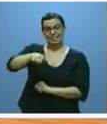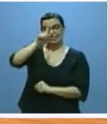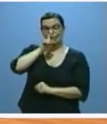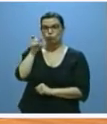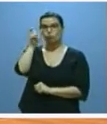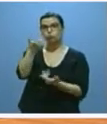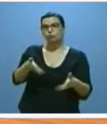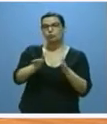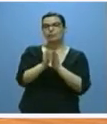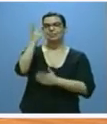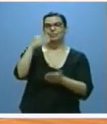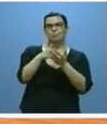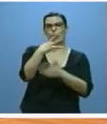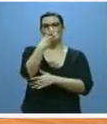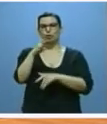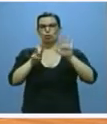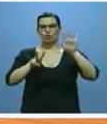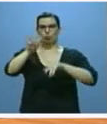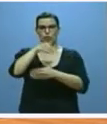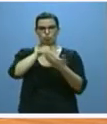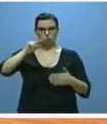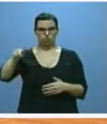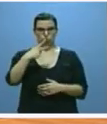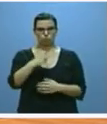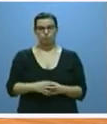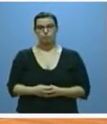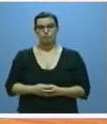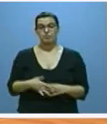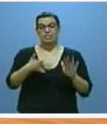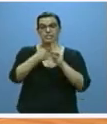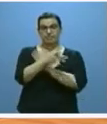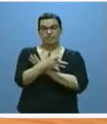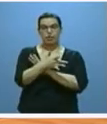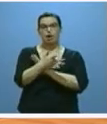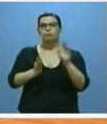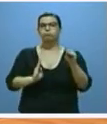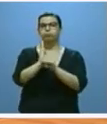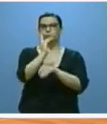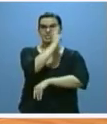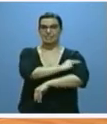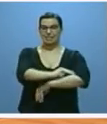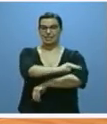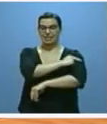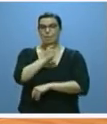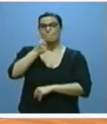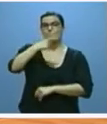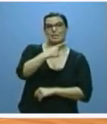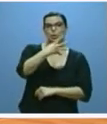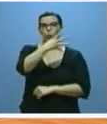dotación de 3.474 millones de euros lo que va a suponer una financiación sanitaria de 1